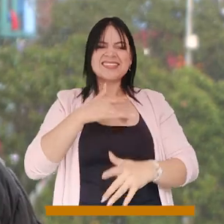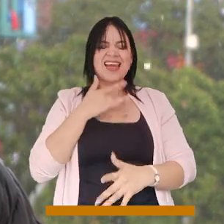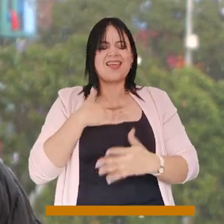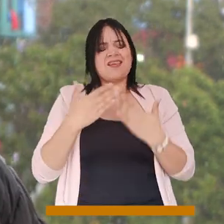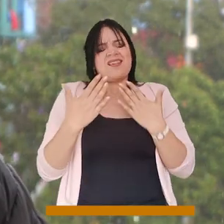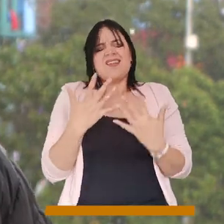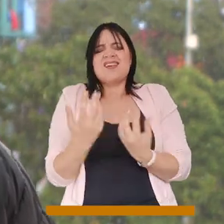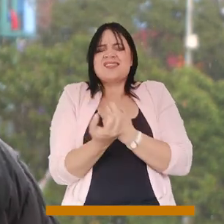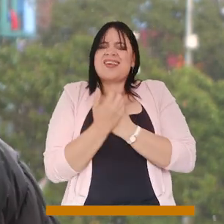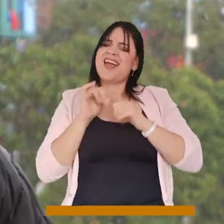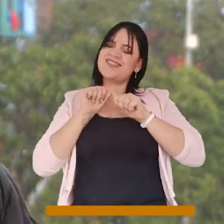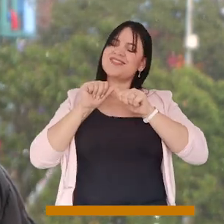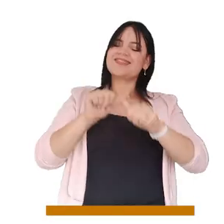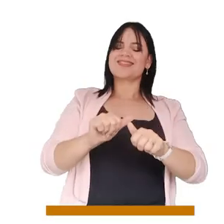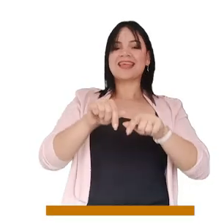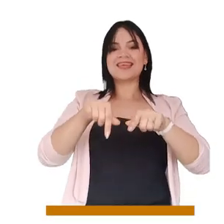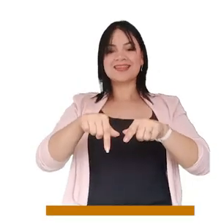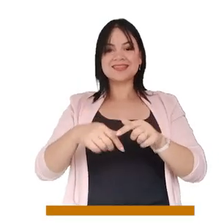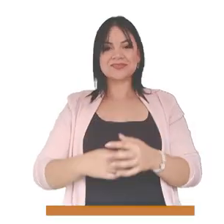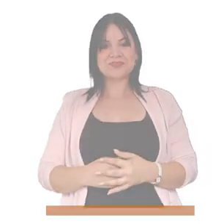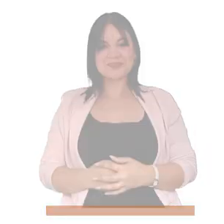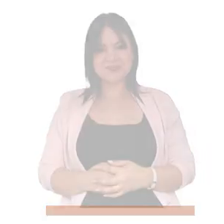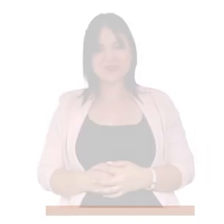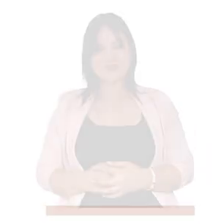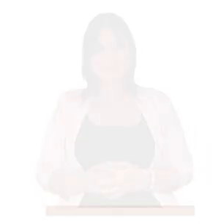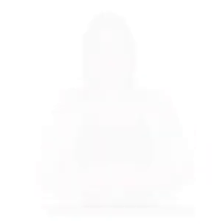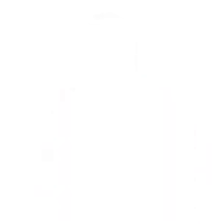acogedora, de la cual nos quieren ir. Gracias. Gracias. Gracias.